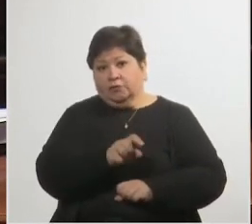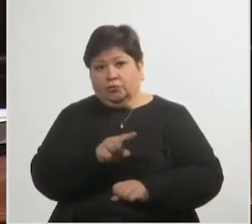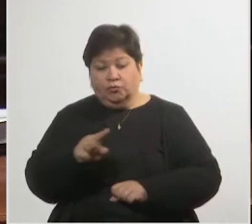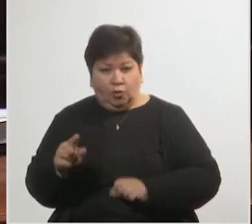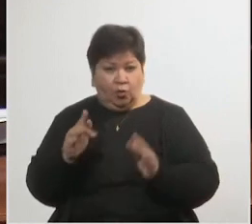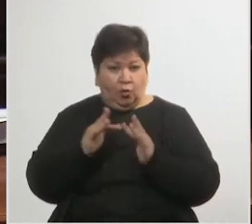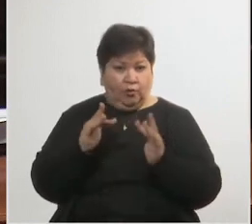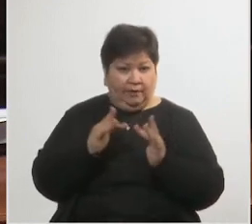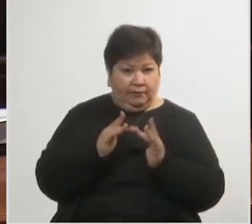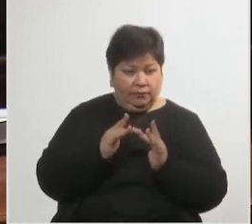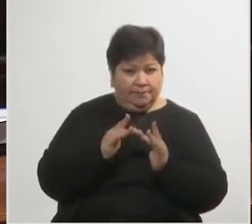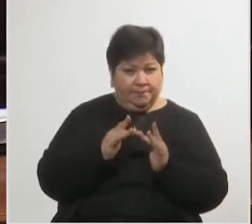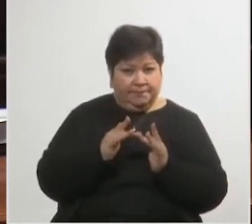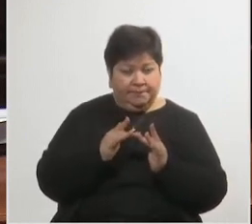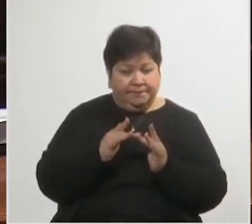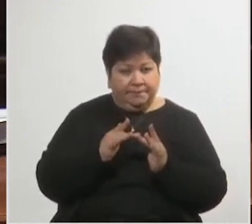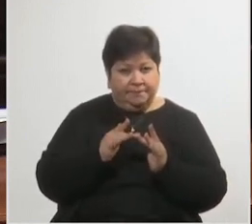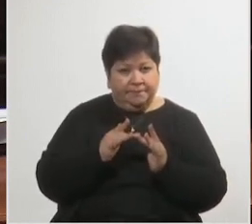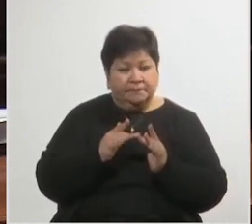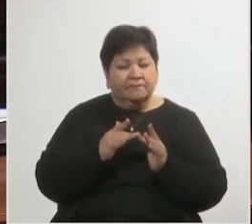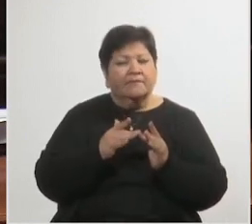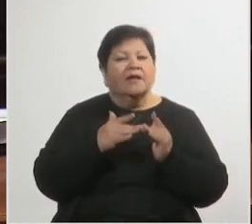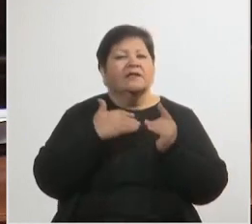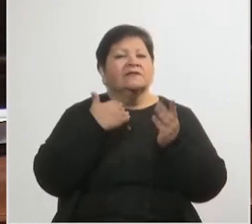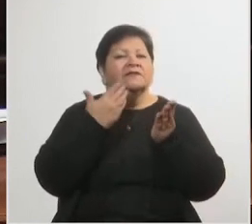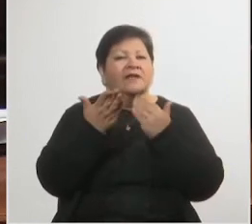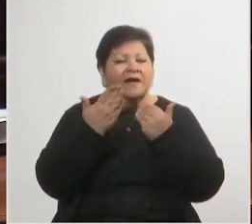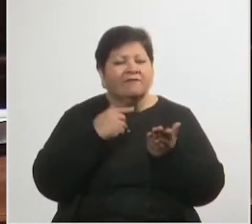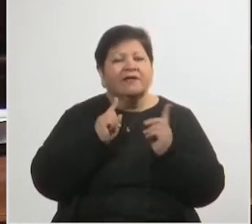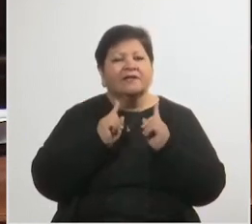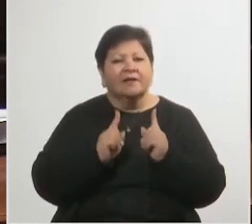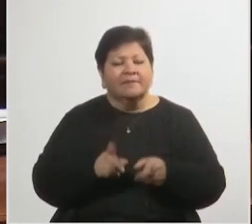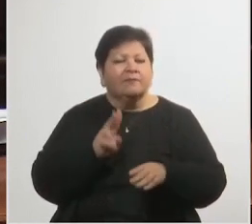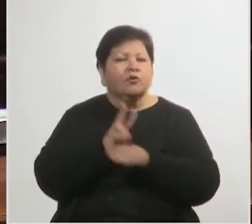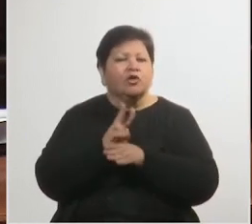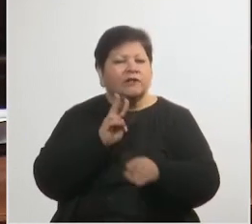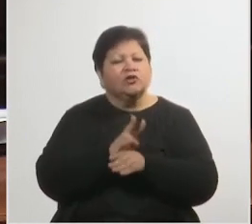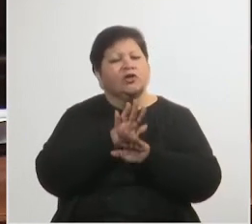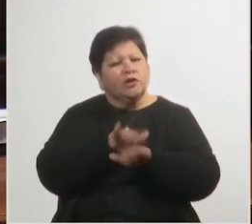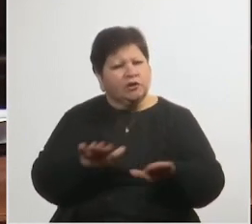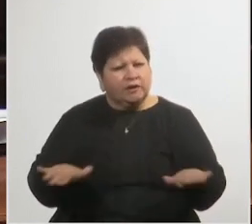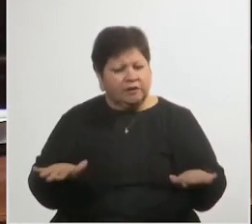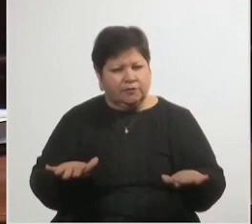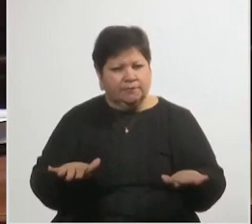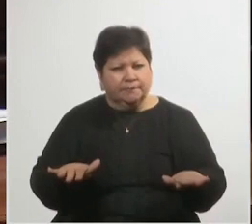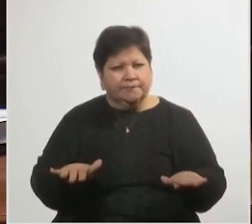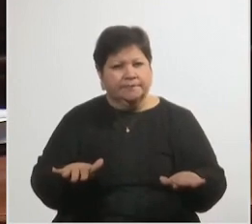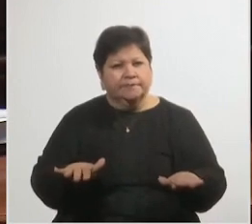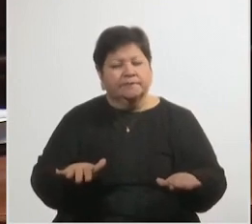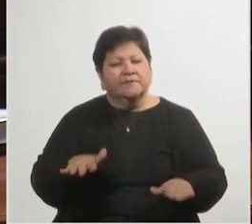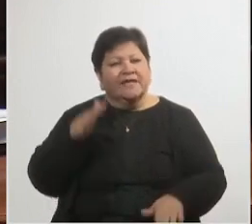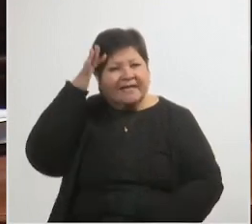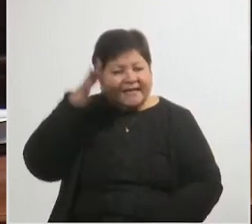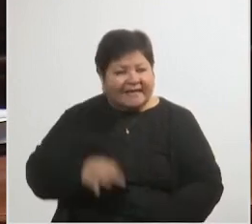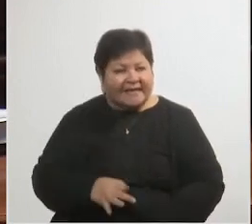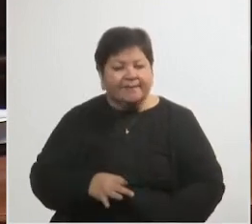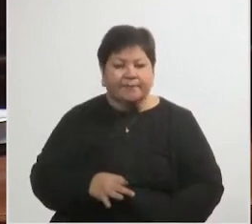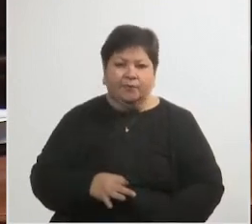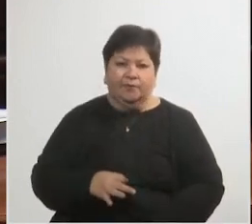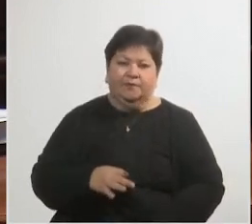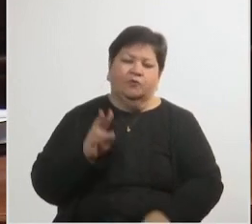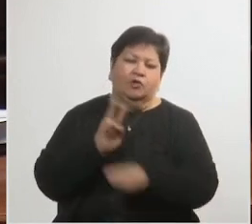contacto. Se ha hablado hasta el cansancio de la protección de los niños. Creemos que la principal